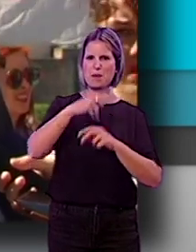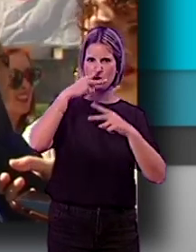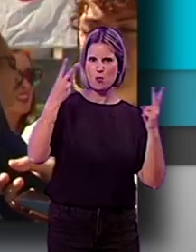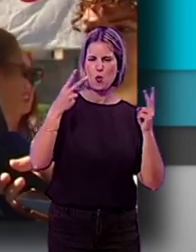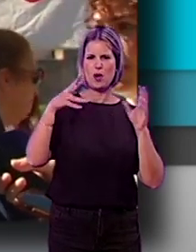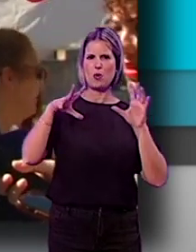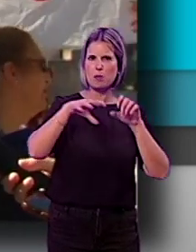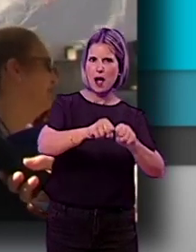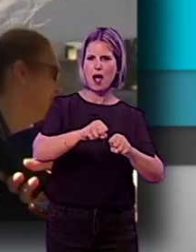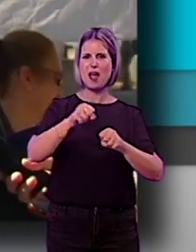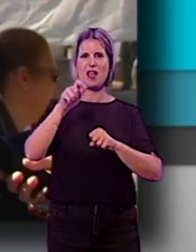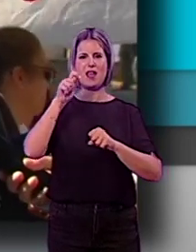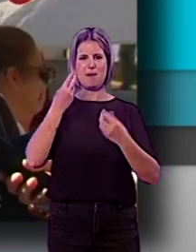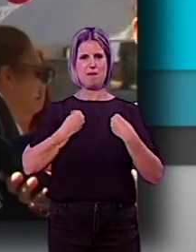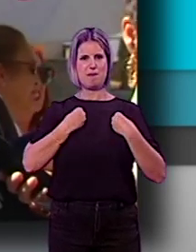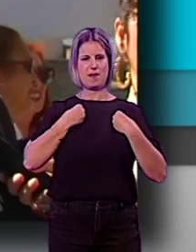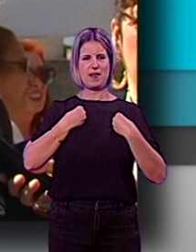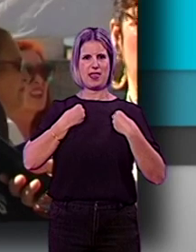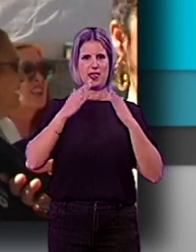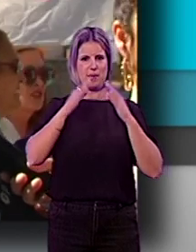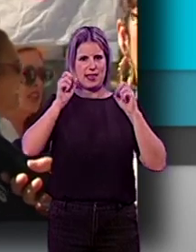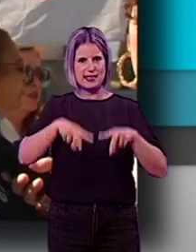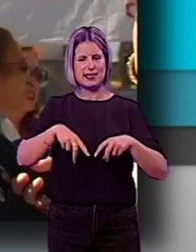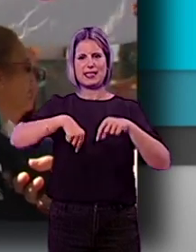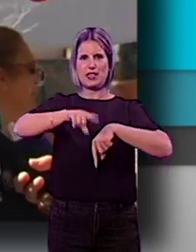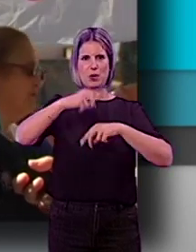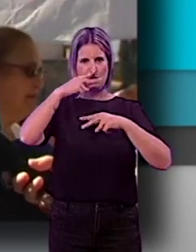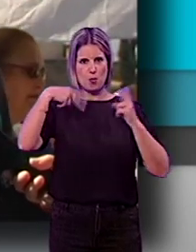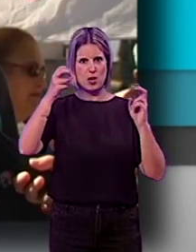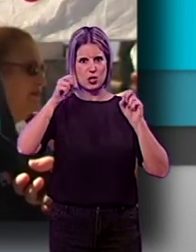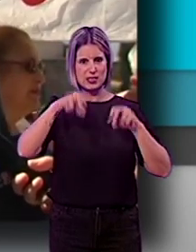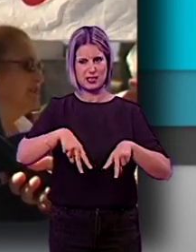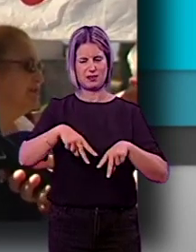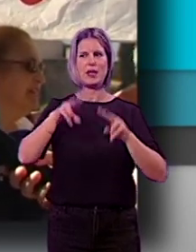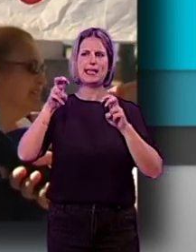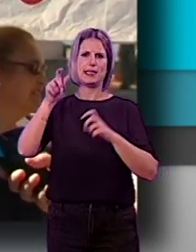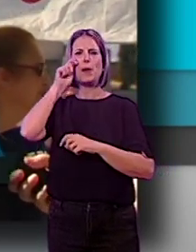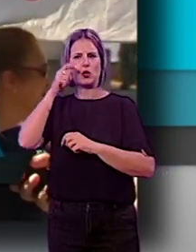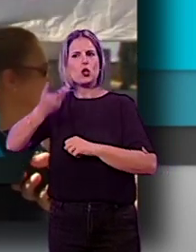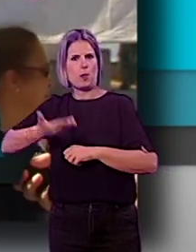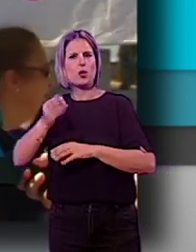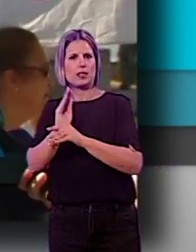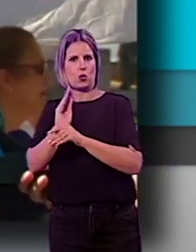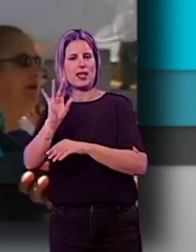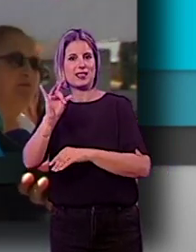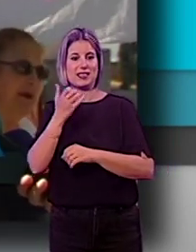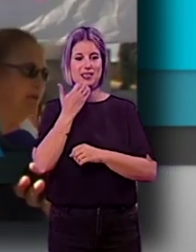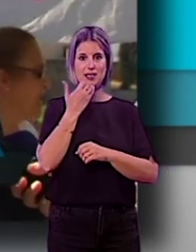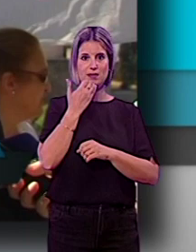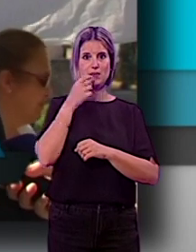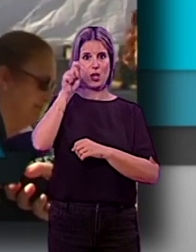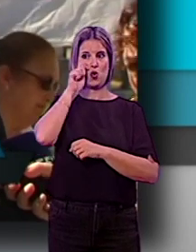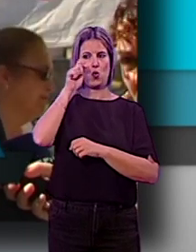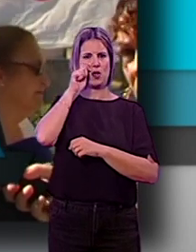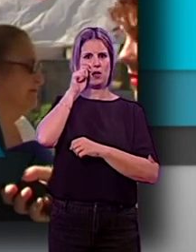dejándonos sin vivienda está dejándonos sin transporte público y creemos que efectivamente la industria turística es importante que cuidarla pero si la industria turística debe